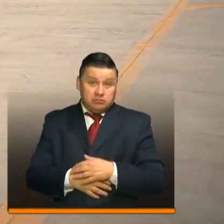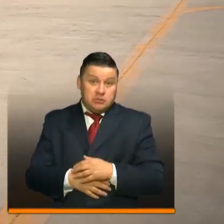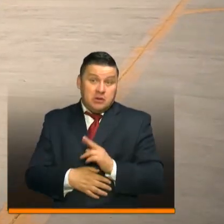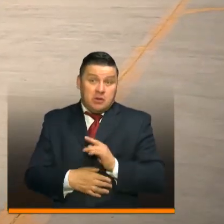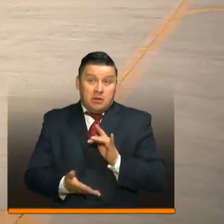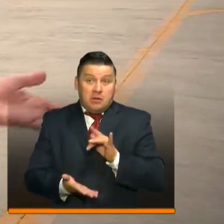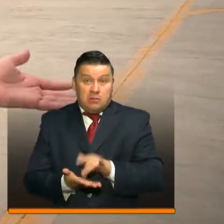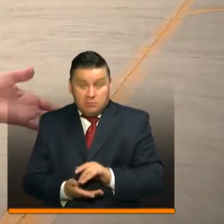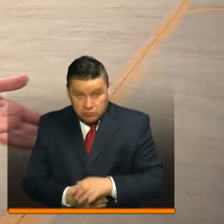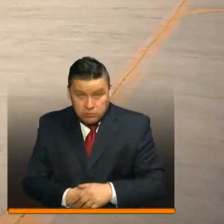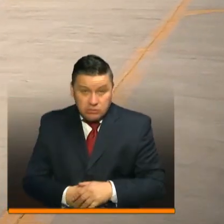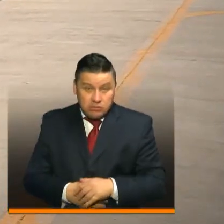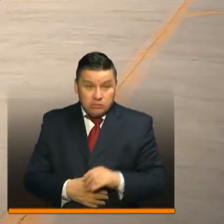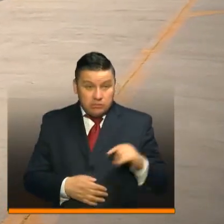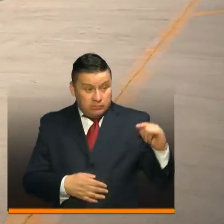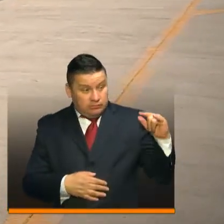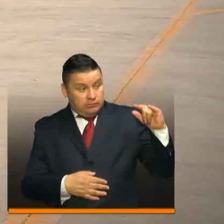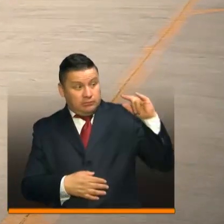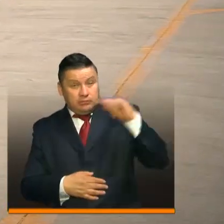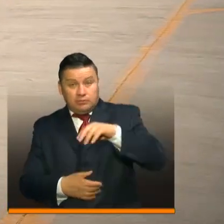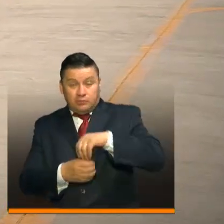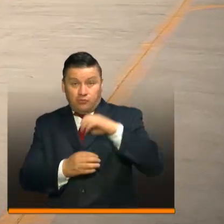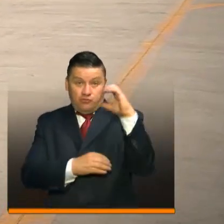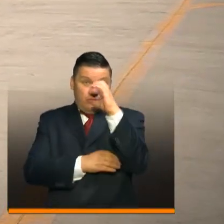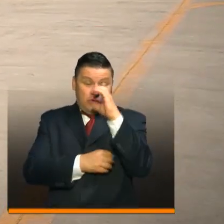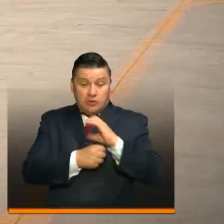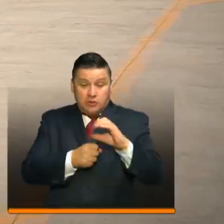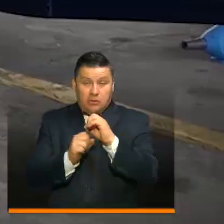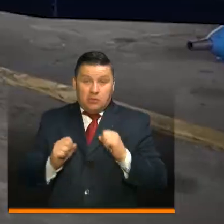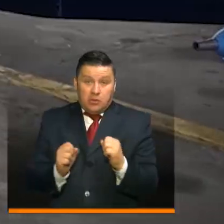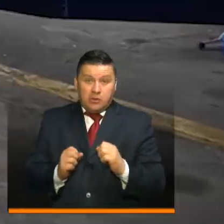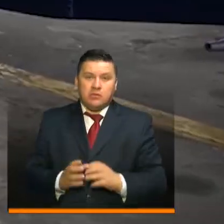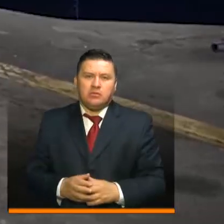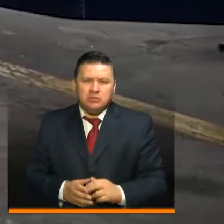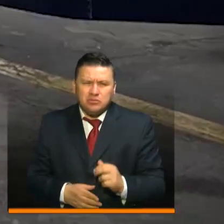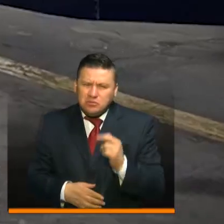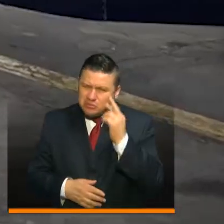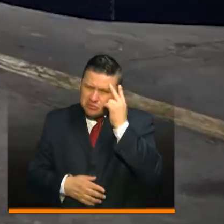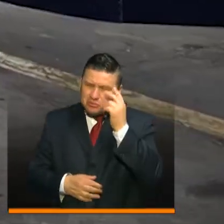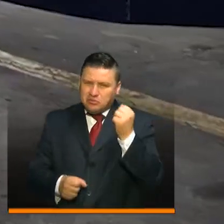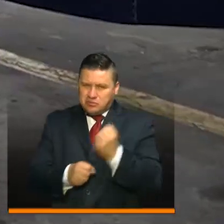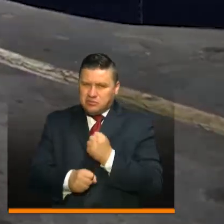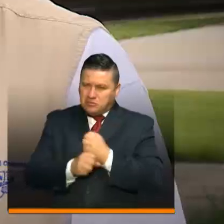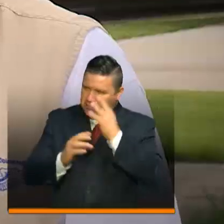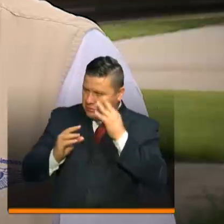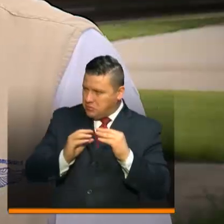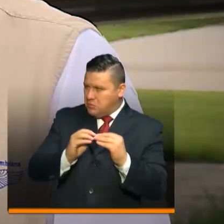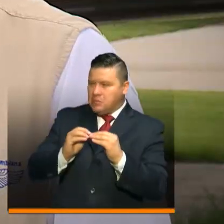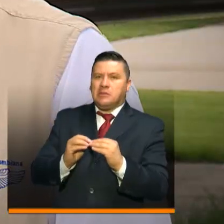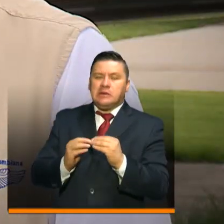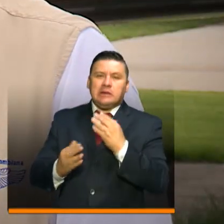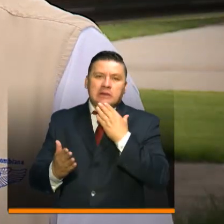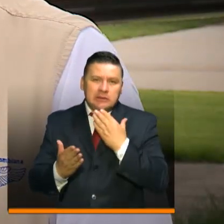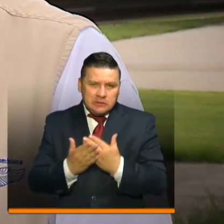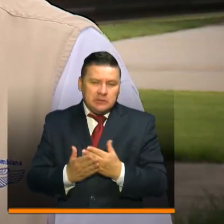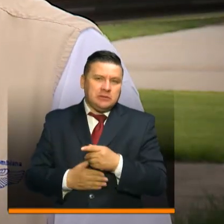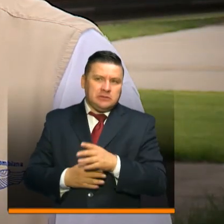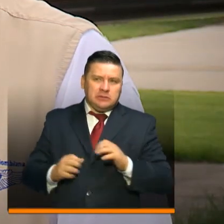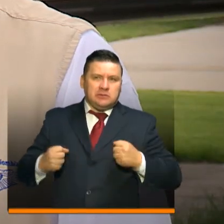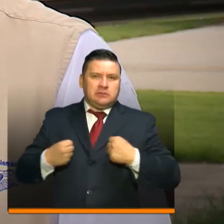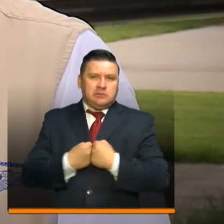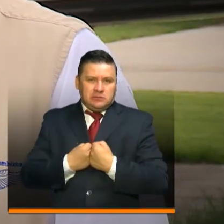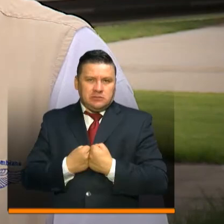hasta aquí, hasta el Aeroclub de Colombia en la ciudad de Bogotá. Obviamente esto es un trabajo mancomunado, gracias a nuestro